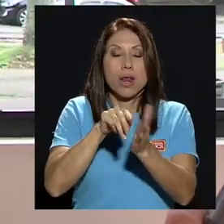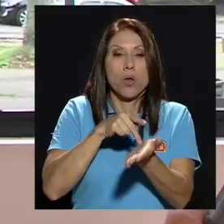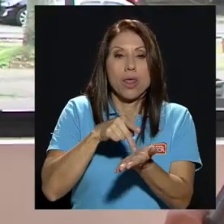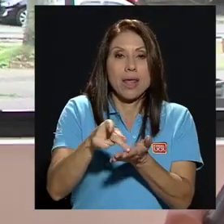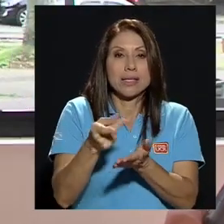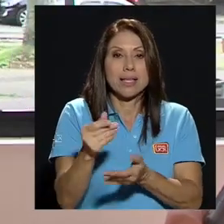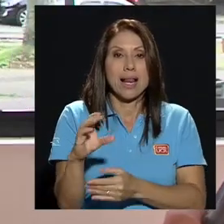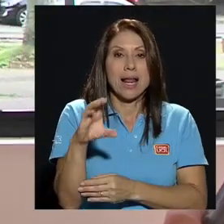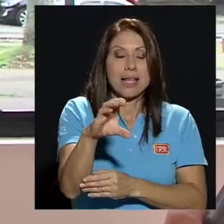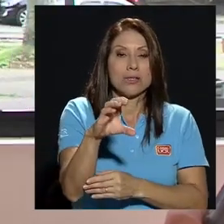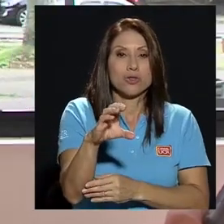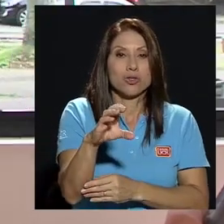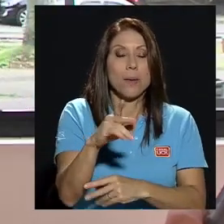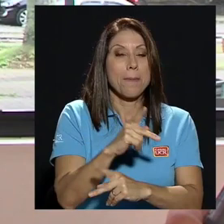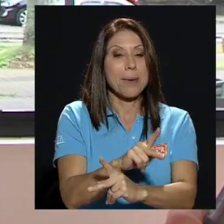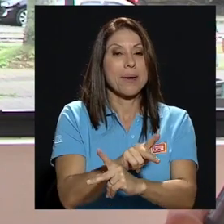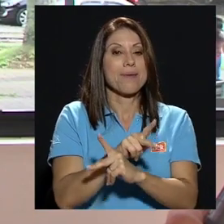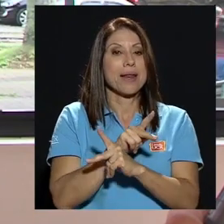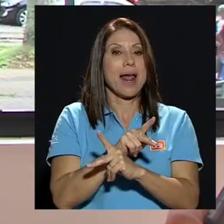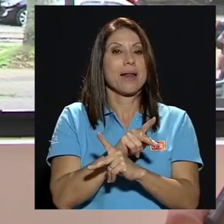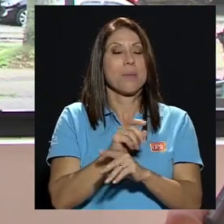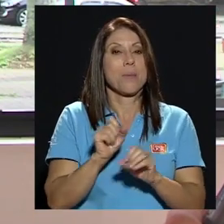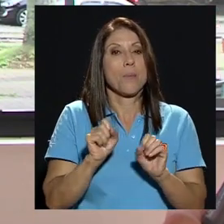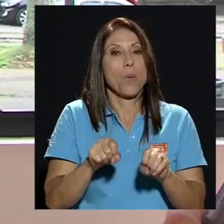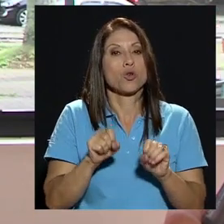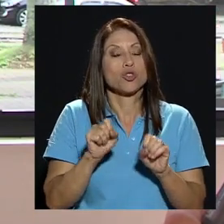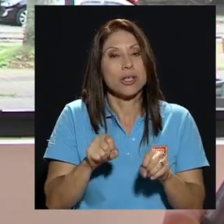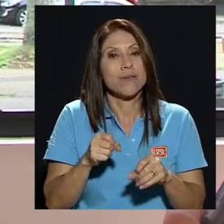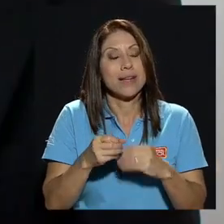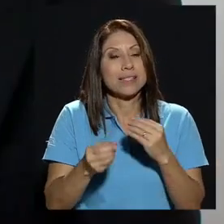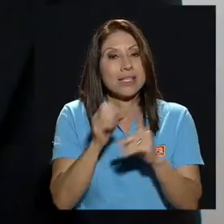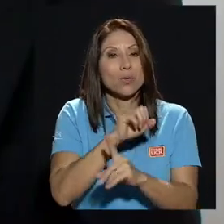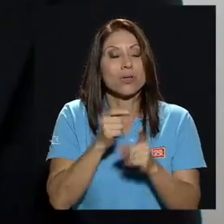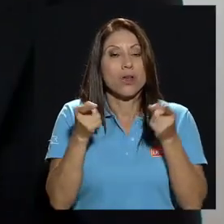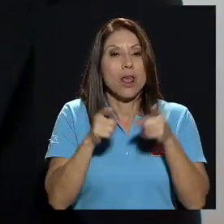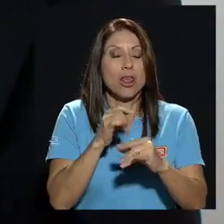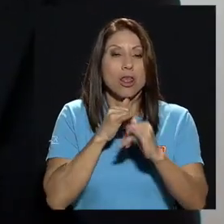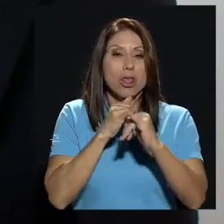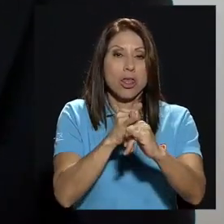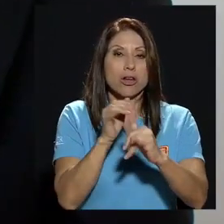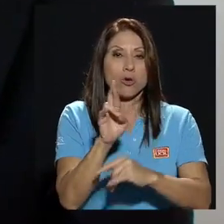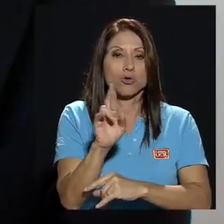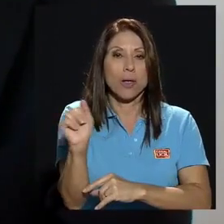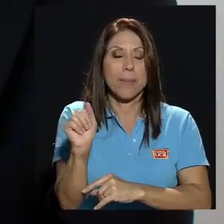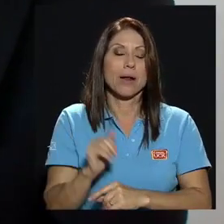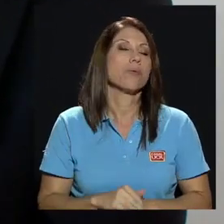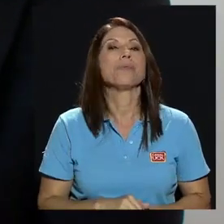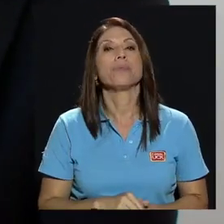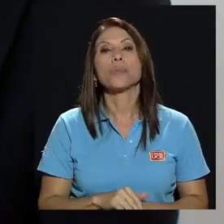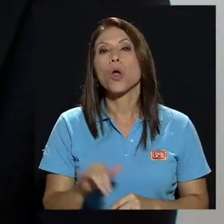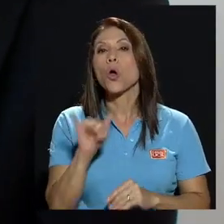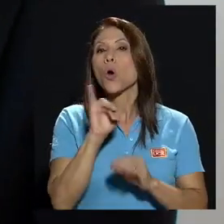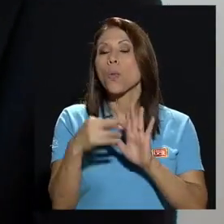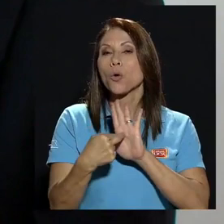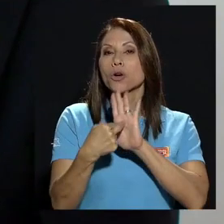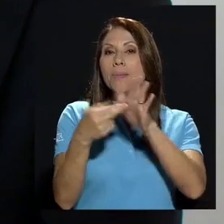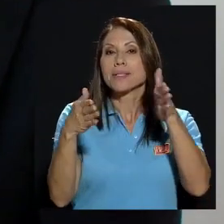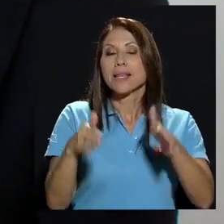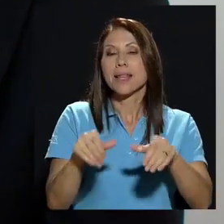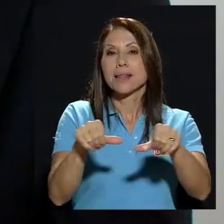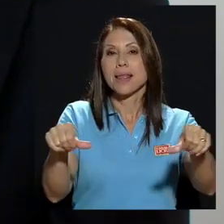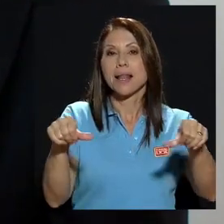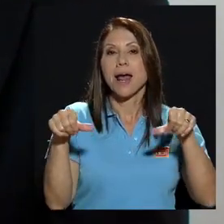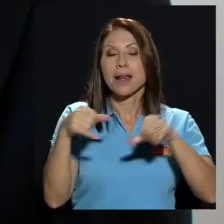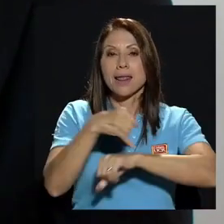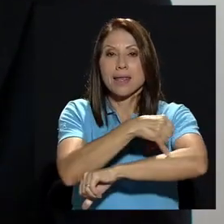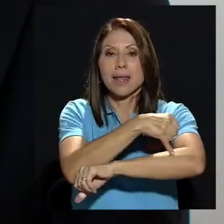posibles desenlaces en los recursos de amparo presentados. Como representante del área de ingeniería como